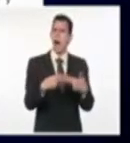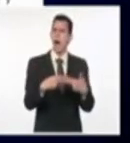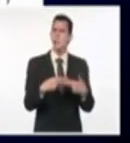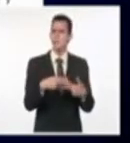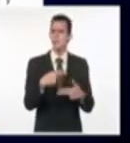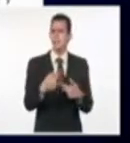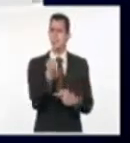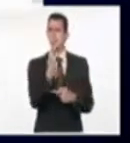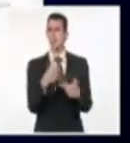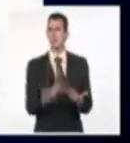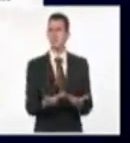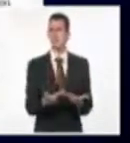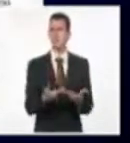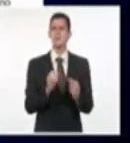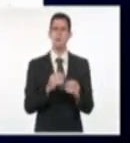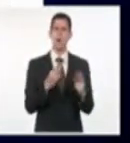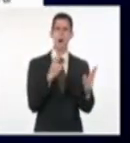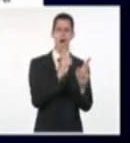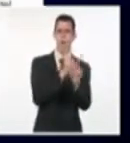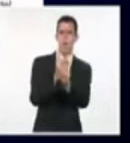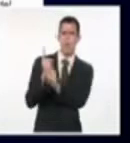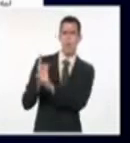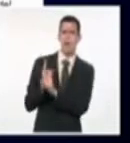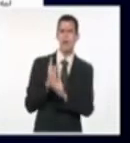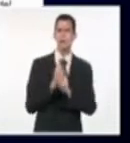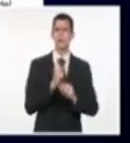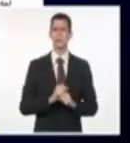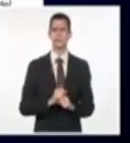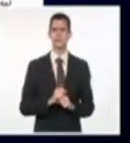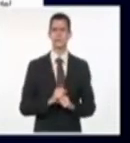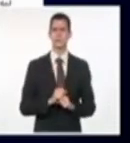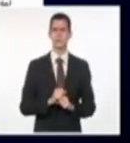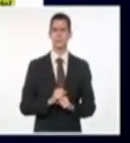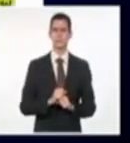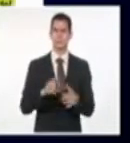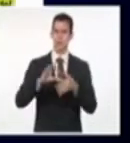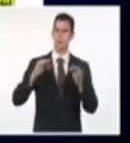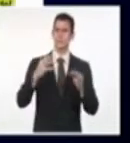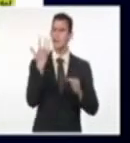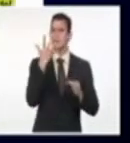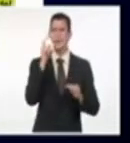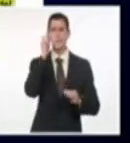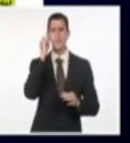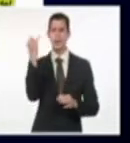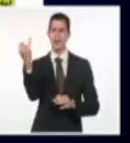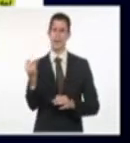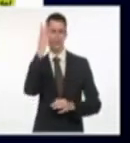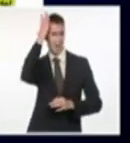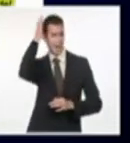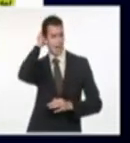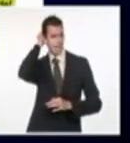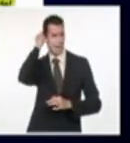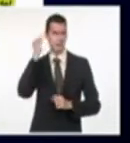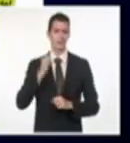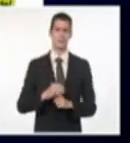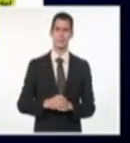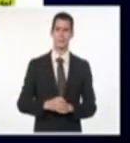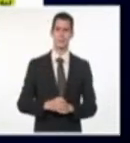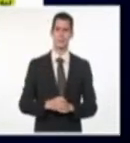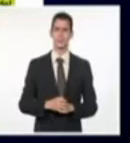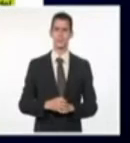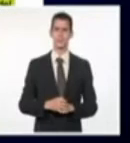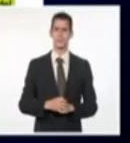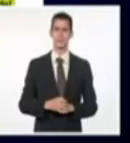Ramos. Coordinadora del proyecto, Anameli Ramos, en La Habana. Funciones, responsable de la gestión